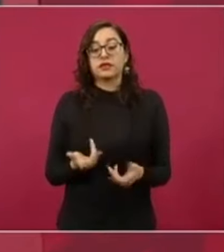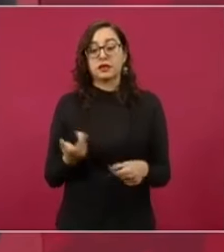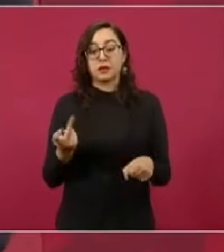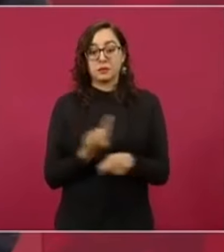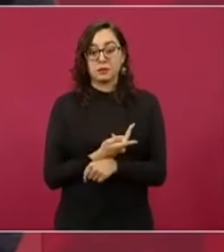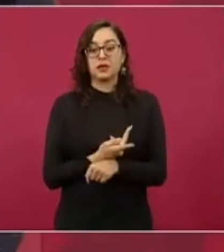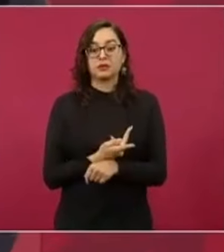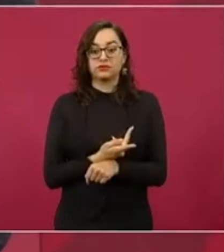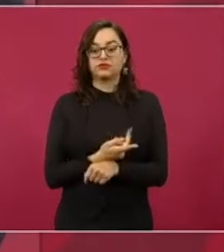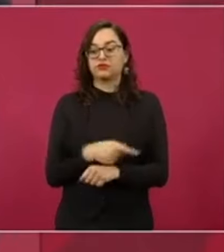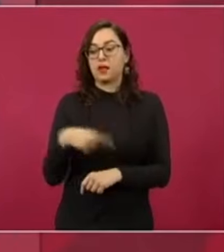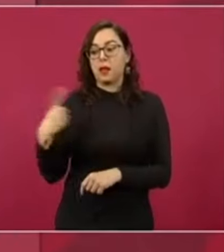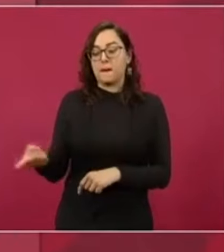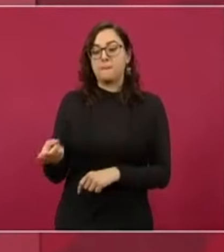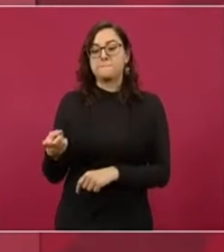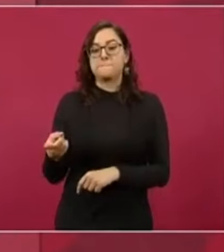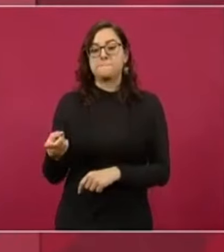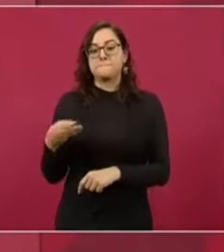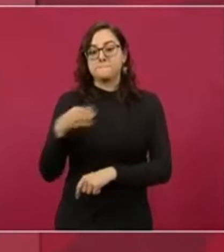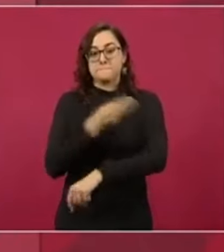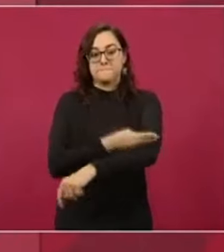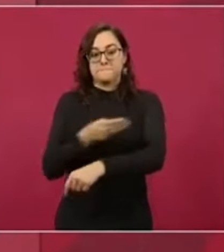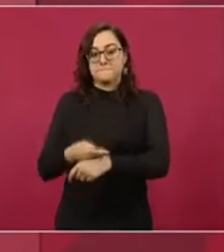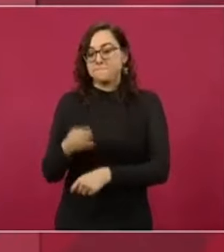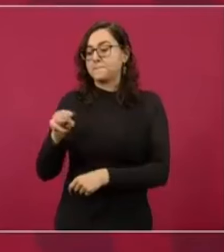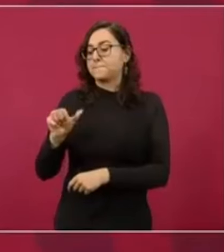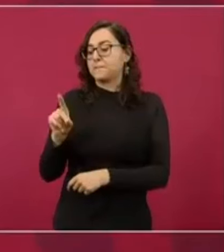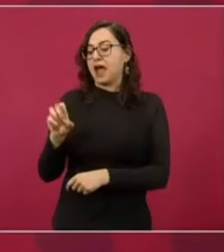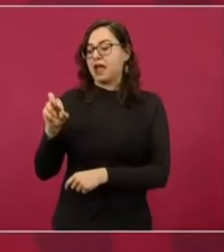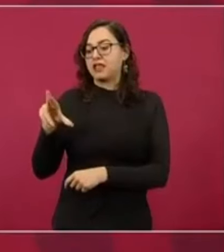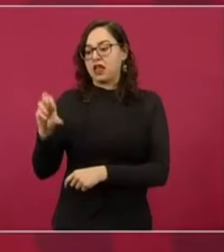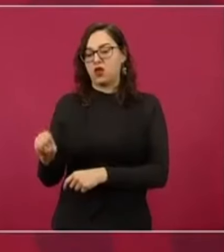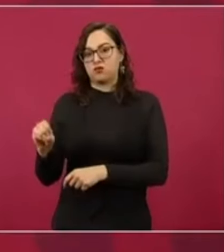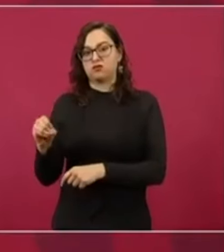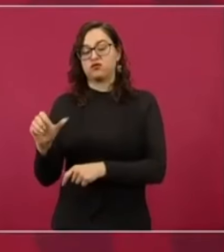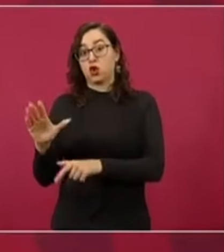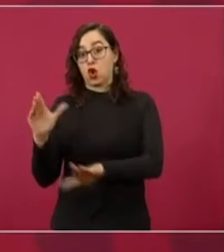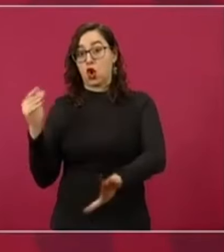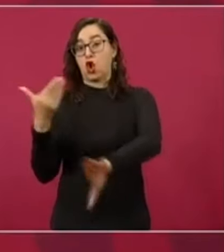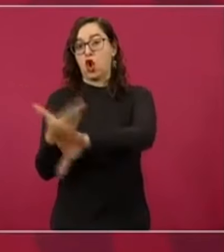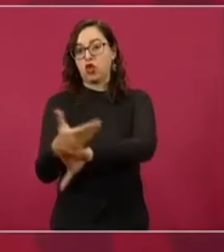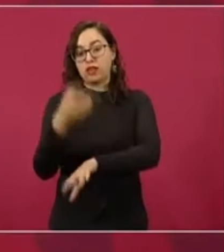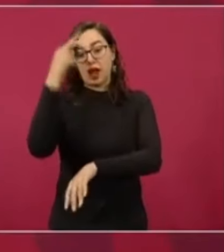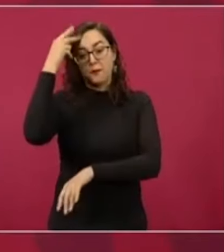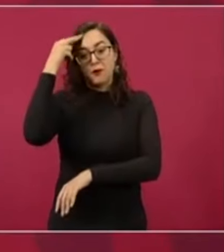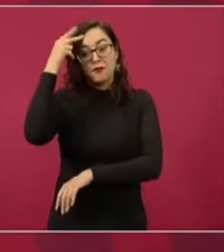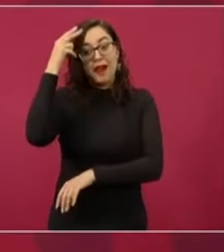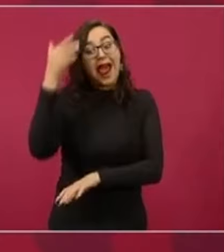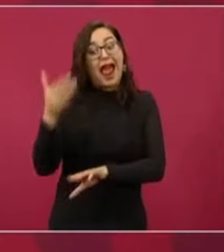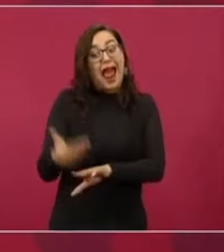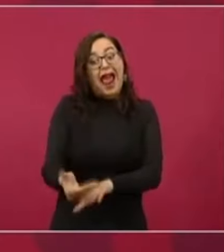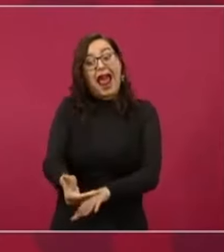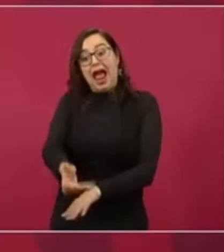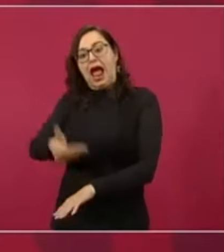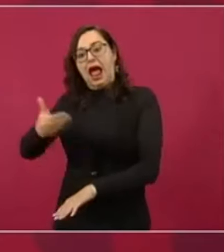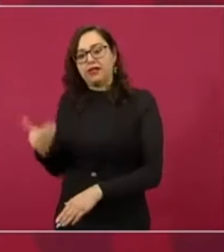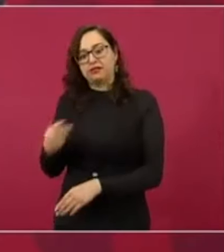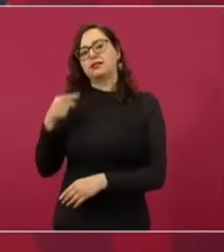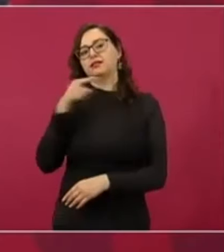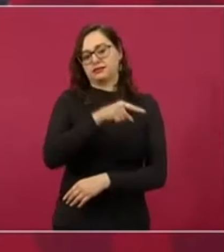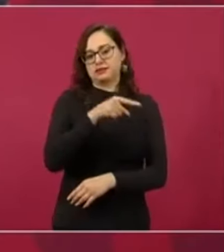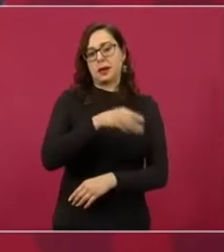a tomar las armas en contra de la dictadura porfirista. Desde luego, antes de ellos